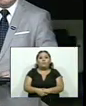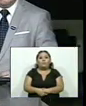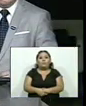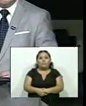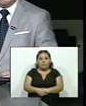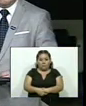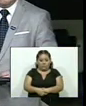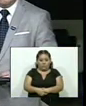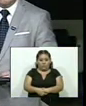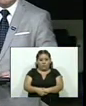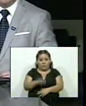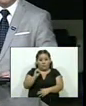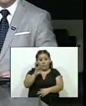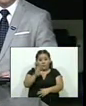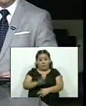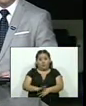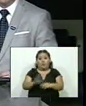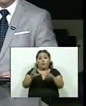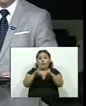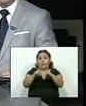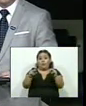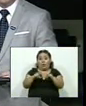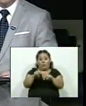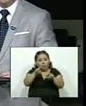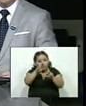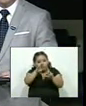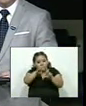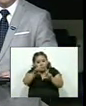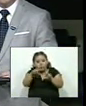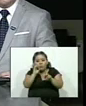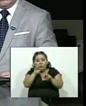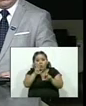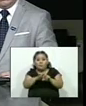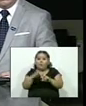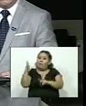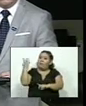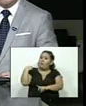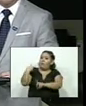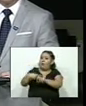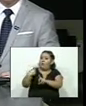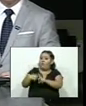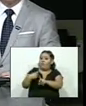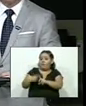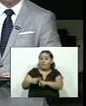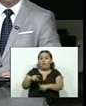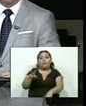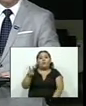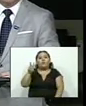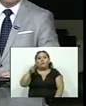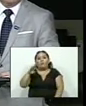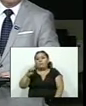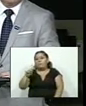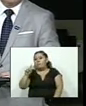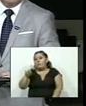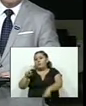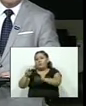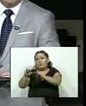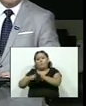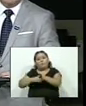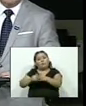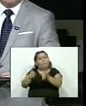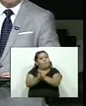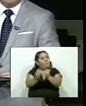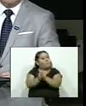y una encuesta en Nicaragua reveló que desde abril del 2018 en el inicio de la crisis social y política en ese país